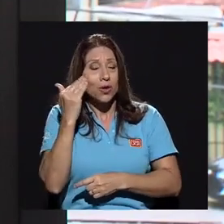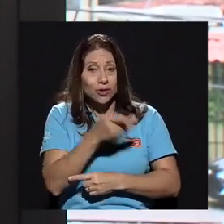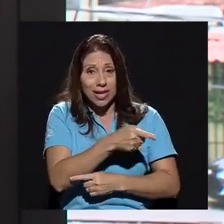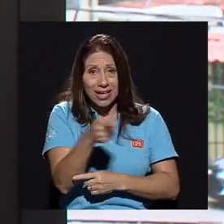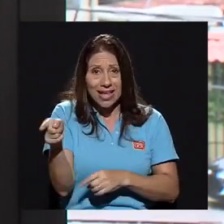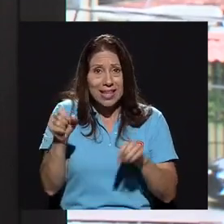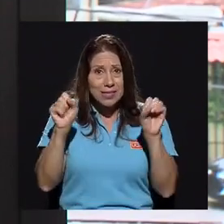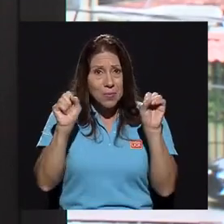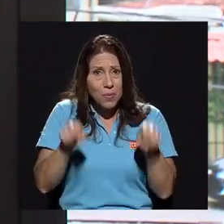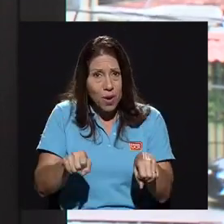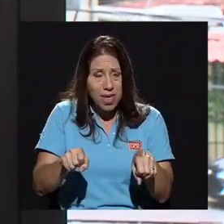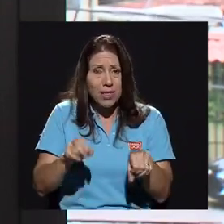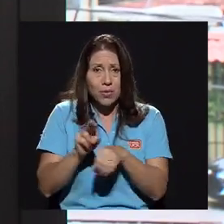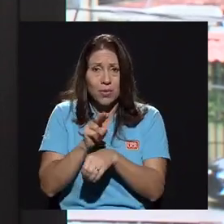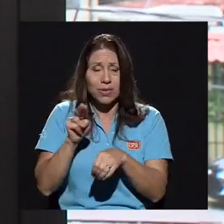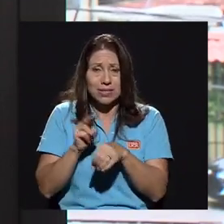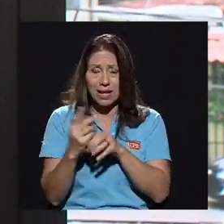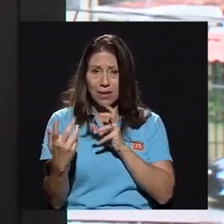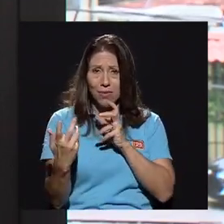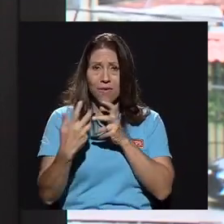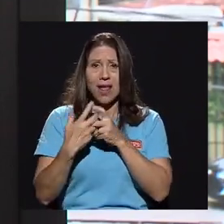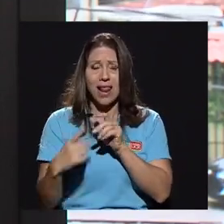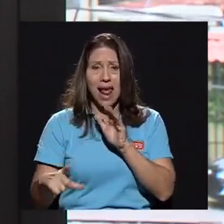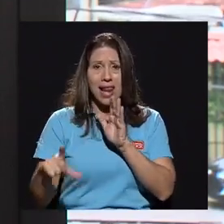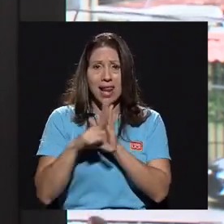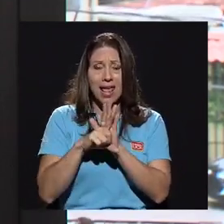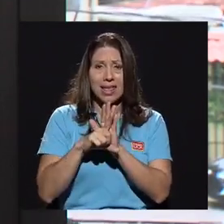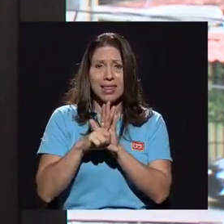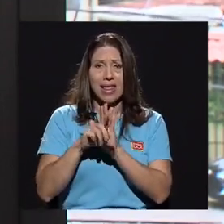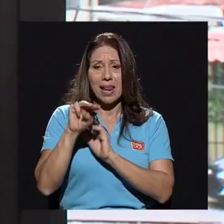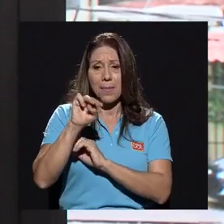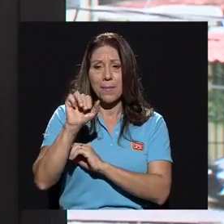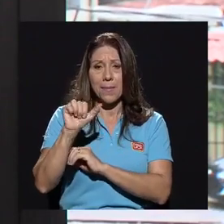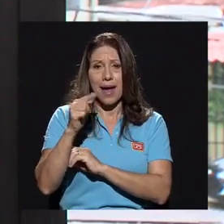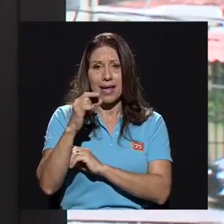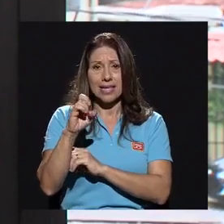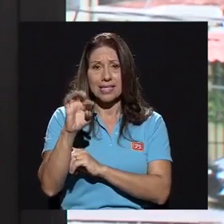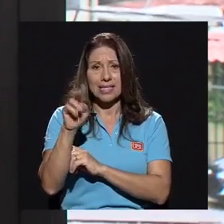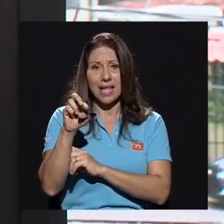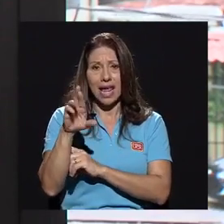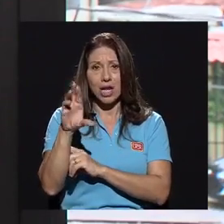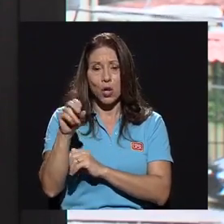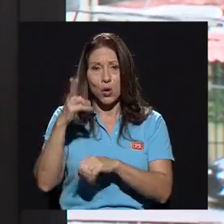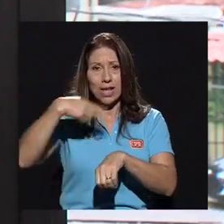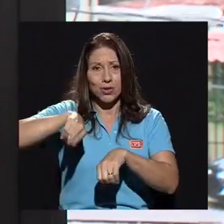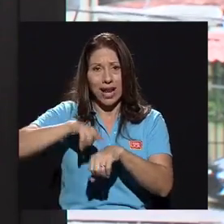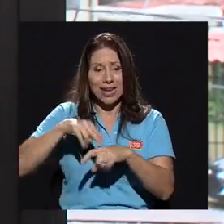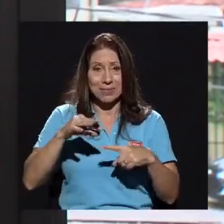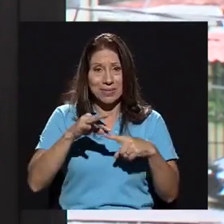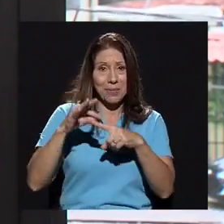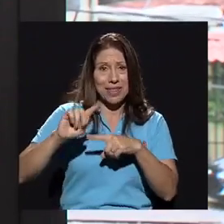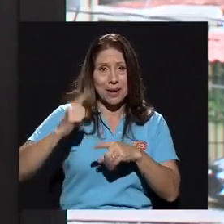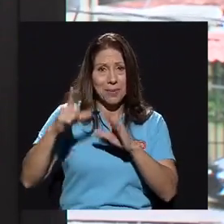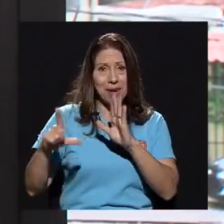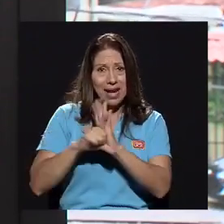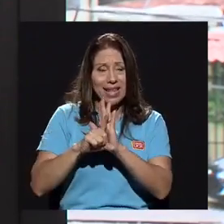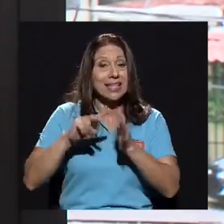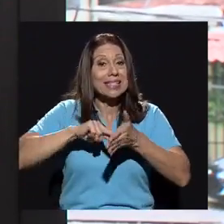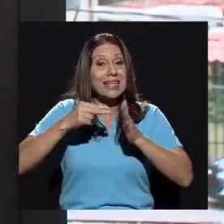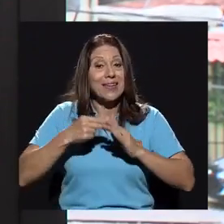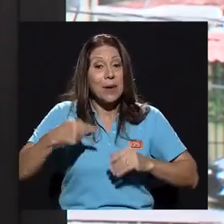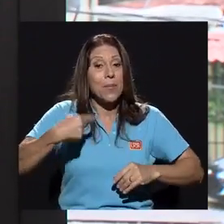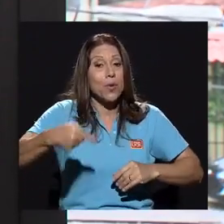pudiendo acoger a la ley del Magisterio Nacional, especialmente la primera ley. Eso indica que en los